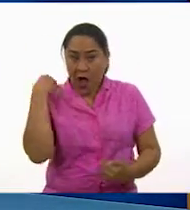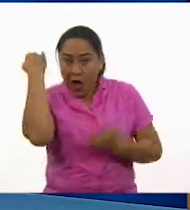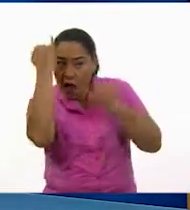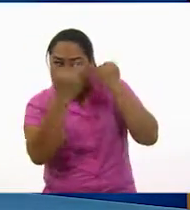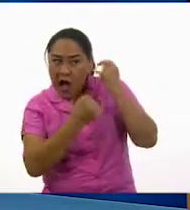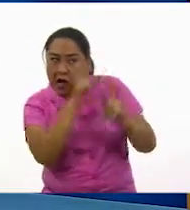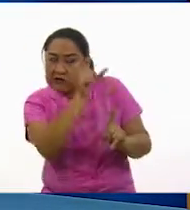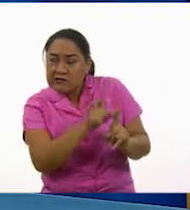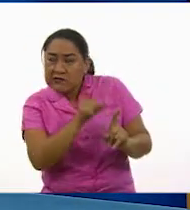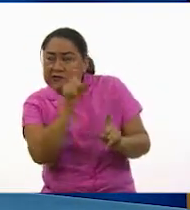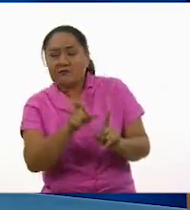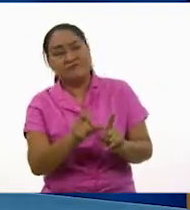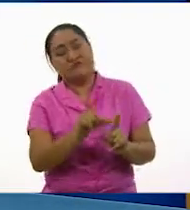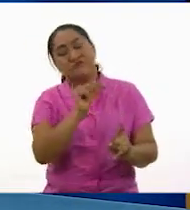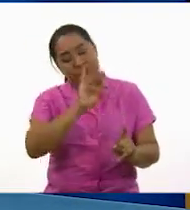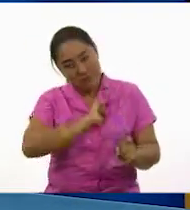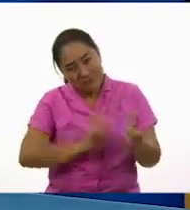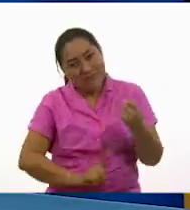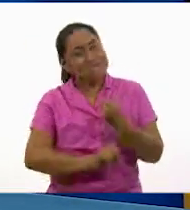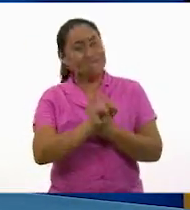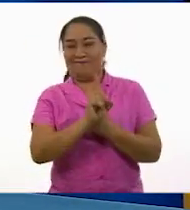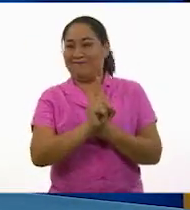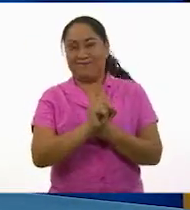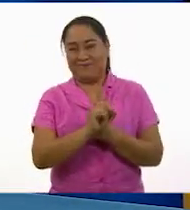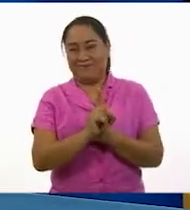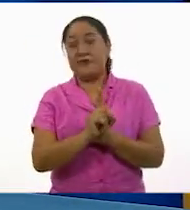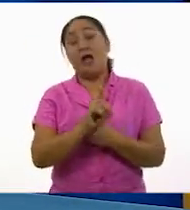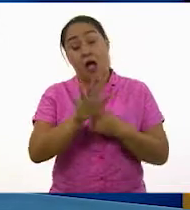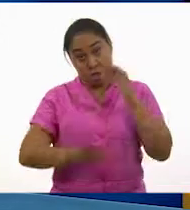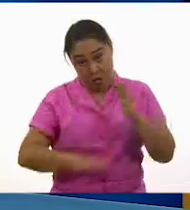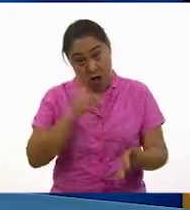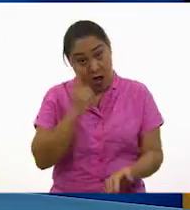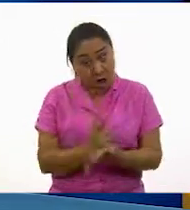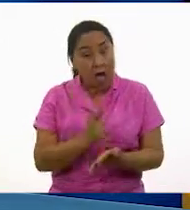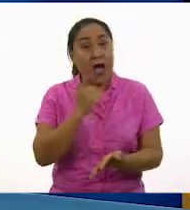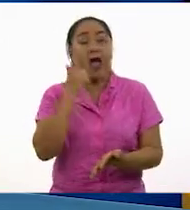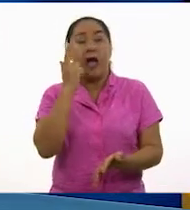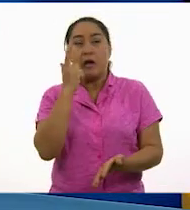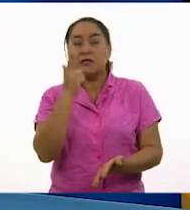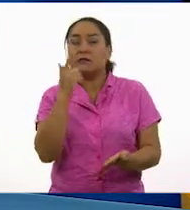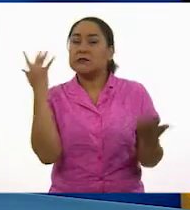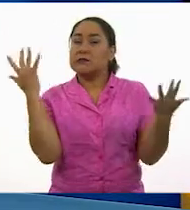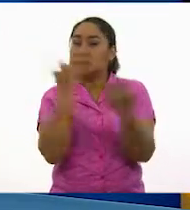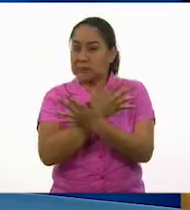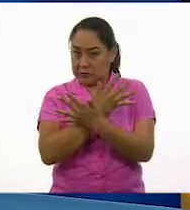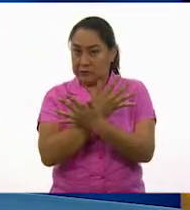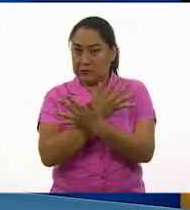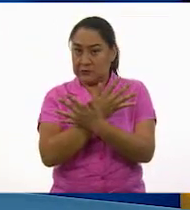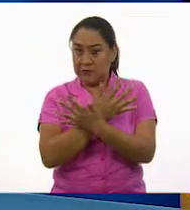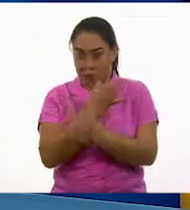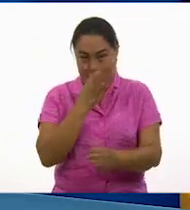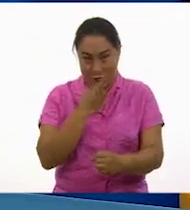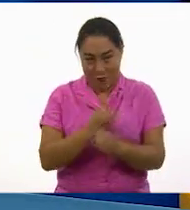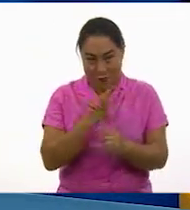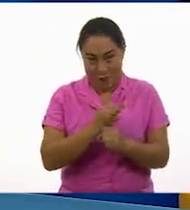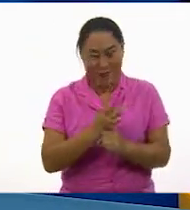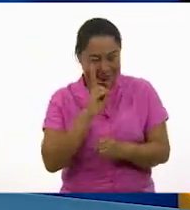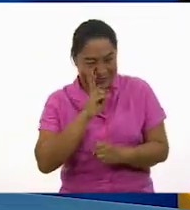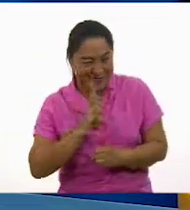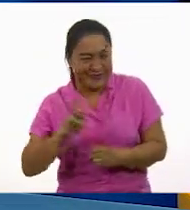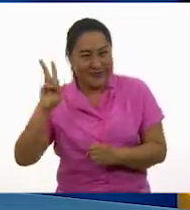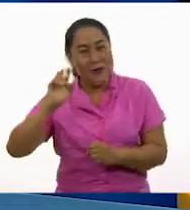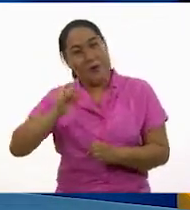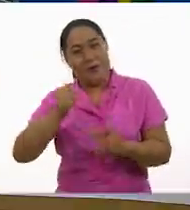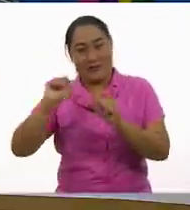prejuicios tienen consecuencias. Algunas más graves de las que podemos imaginar. Para ello, te invito a ver